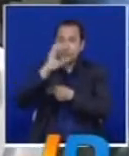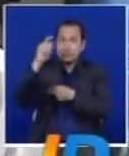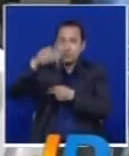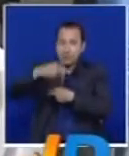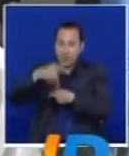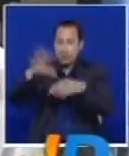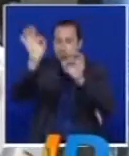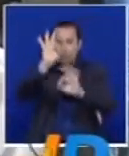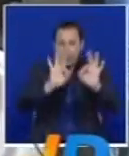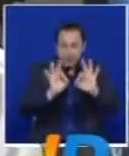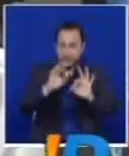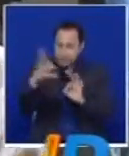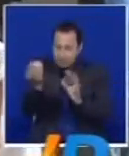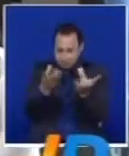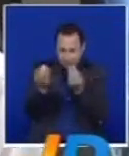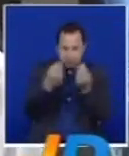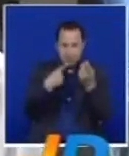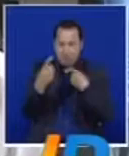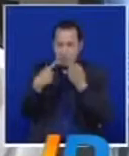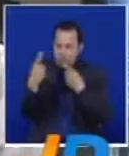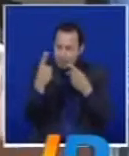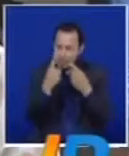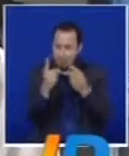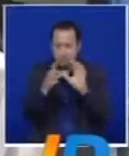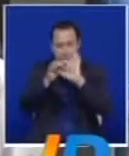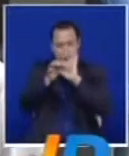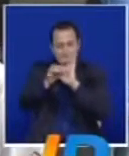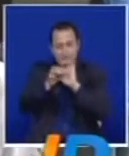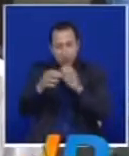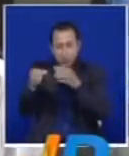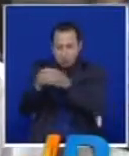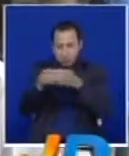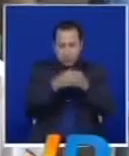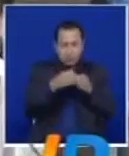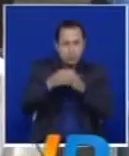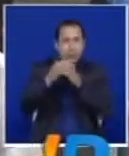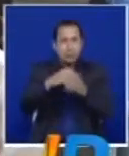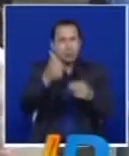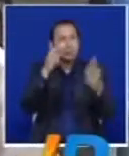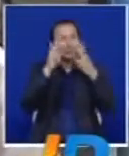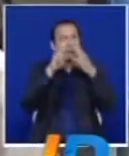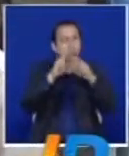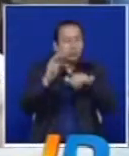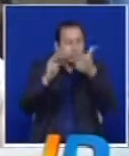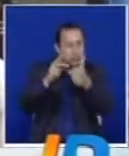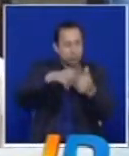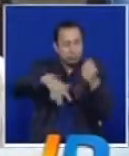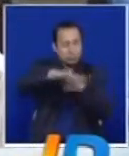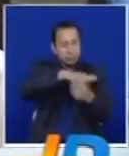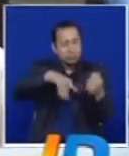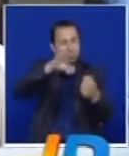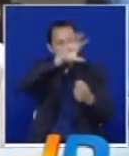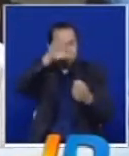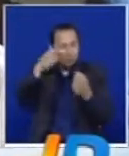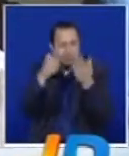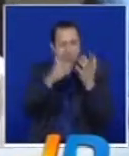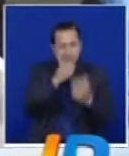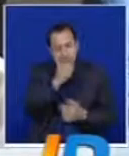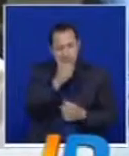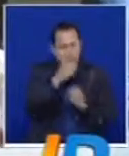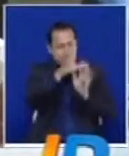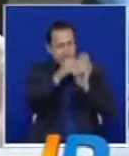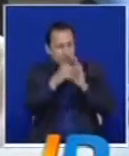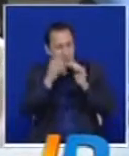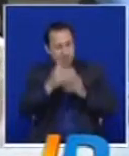organizado y han conocido a gente de otros lugares, conocen los procesos